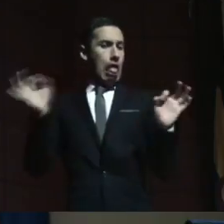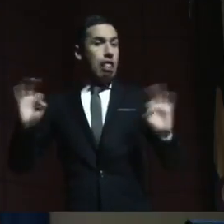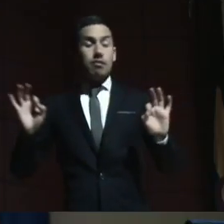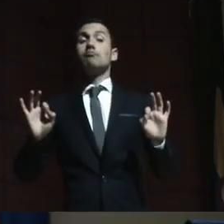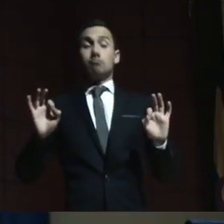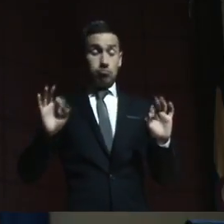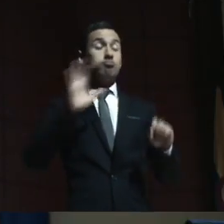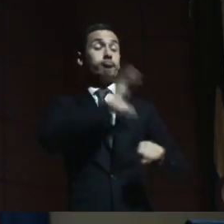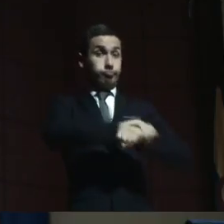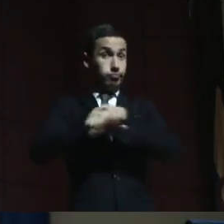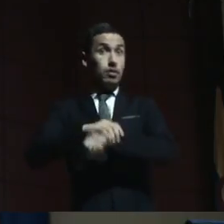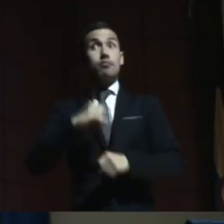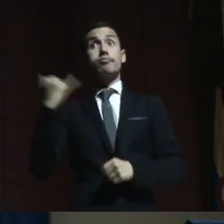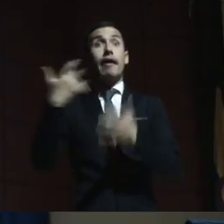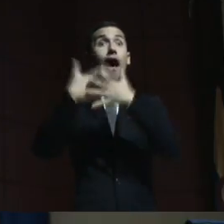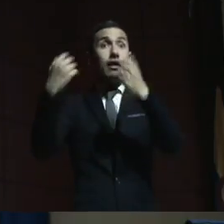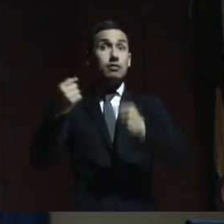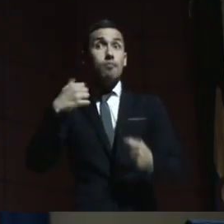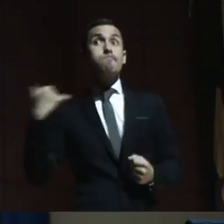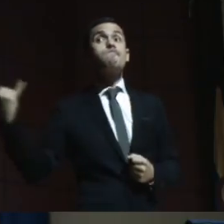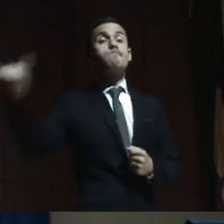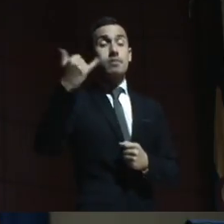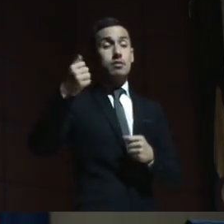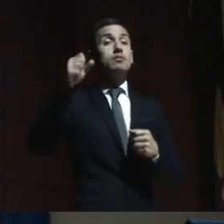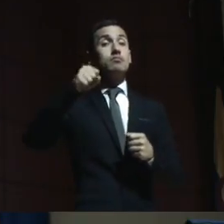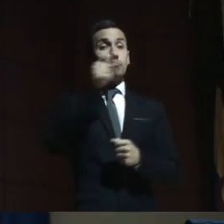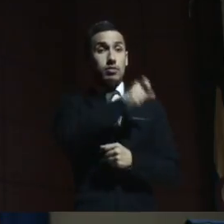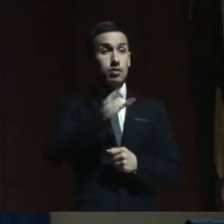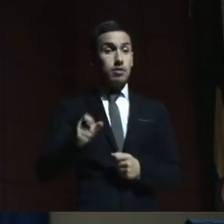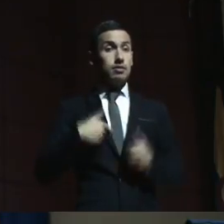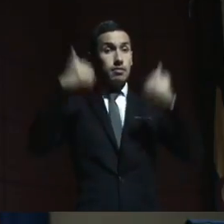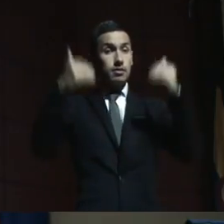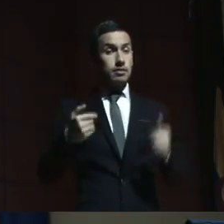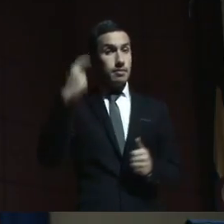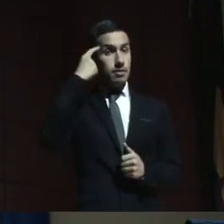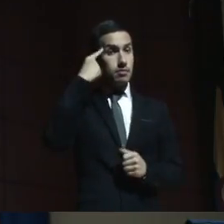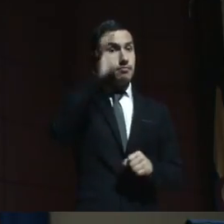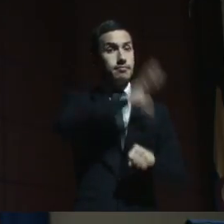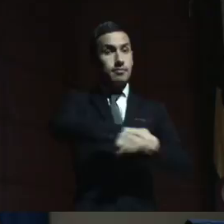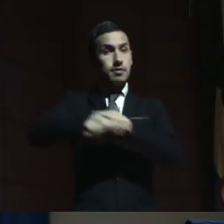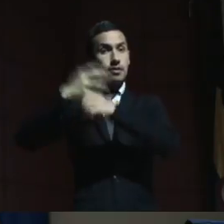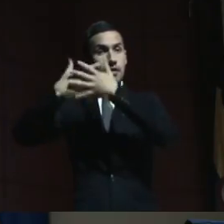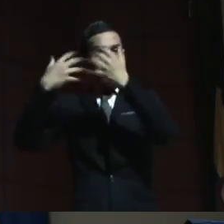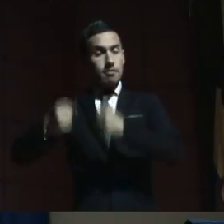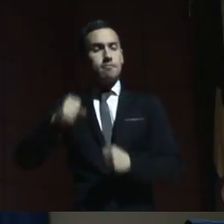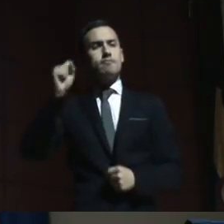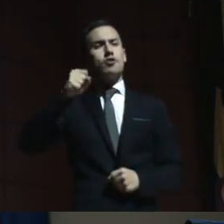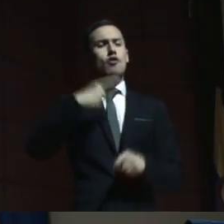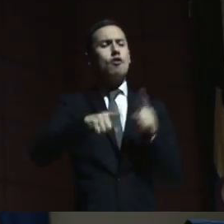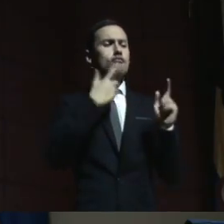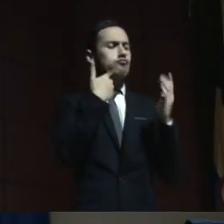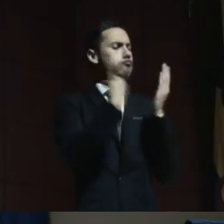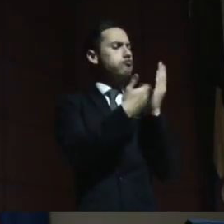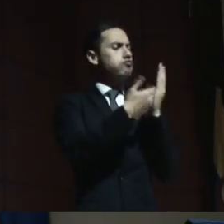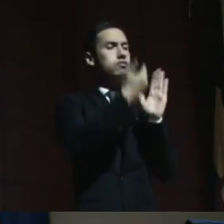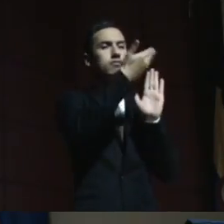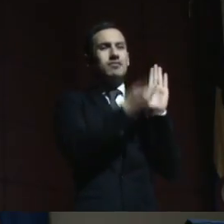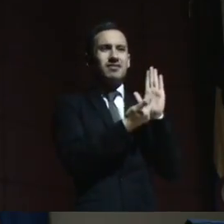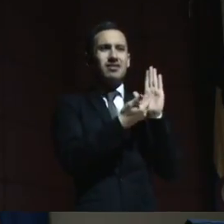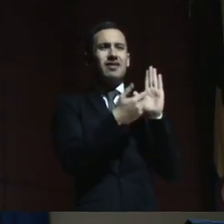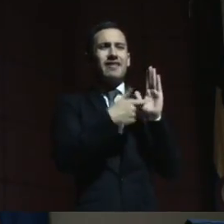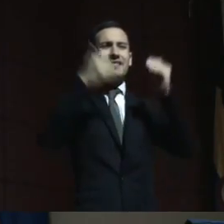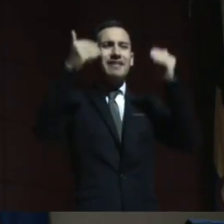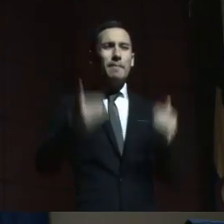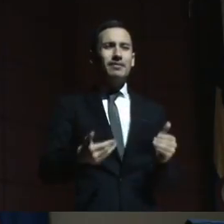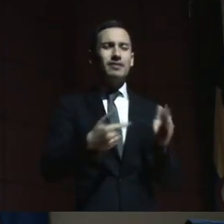hay personas con discapacidad intelectual y la verdad es que demostrar o certificar que yo tengo discapacidad